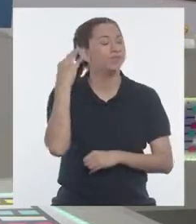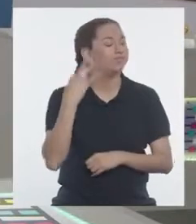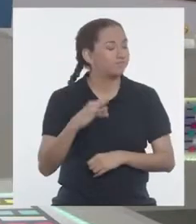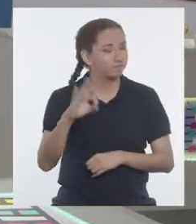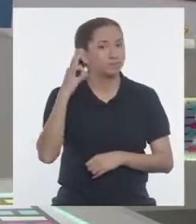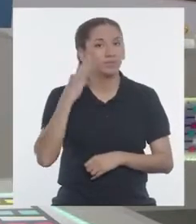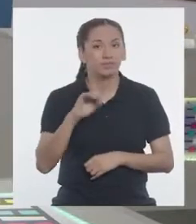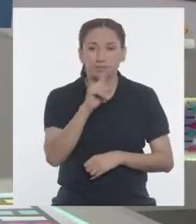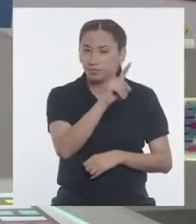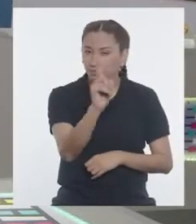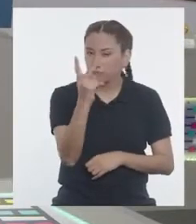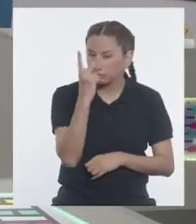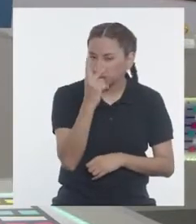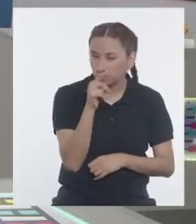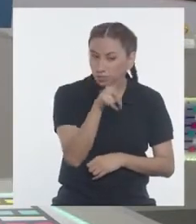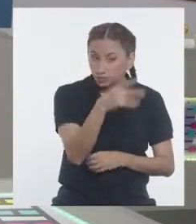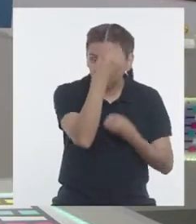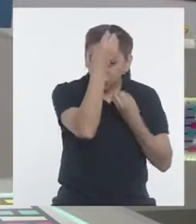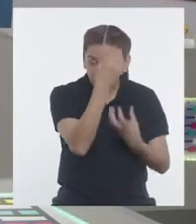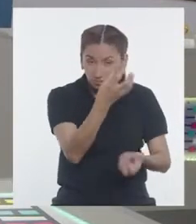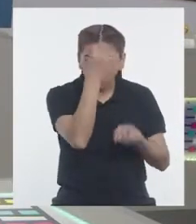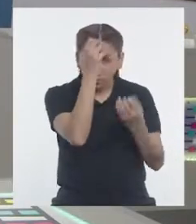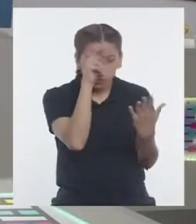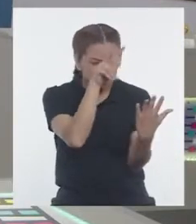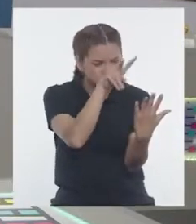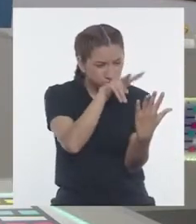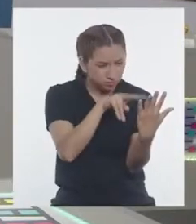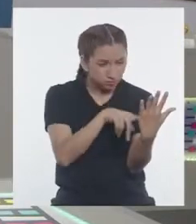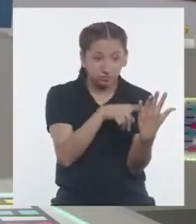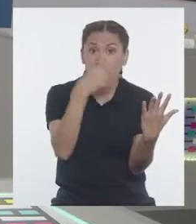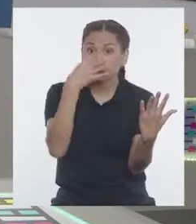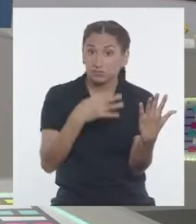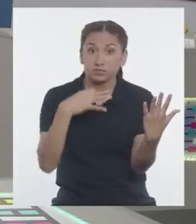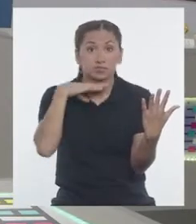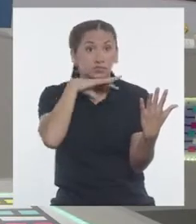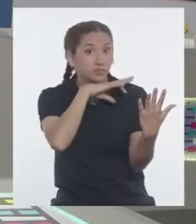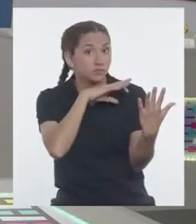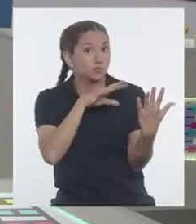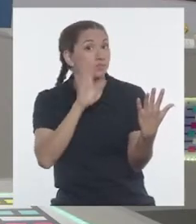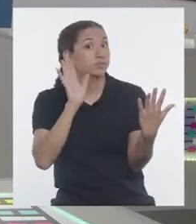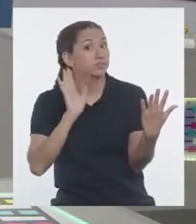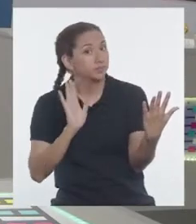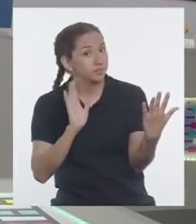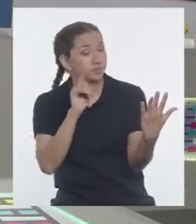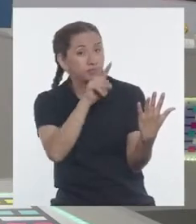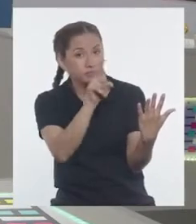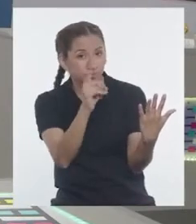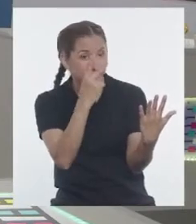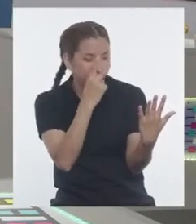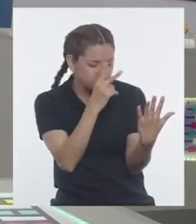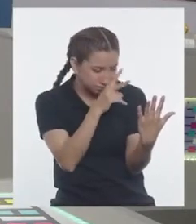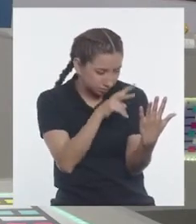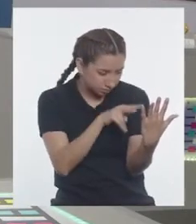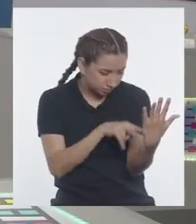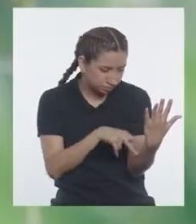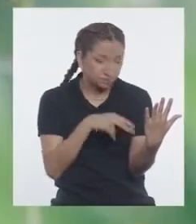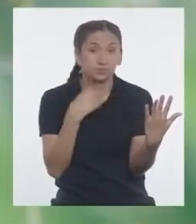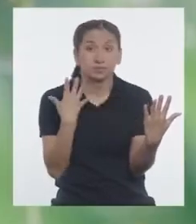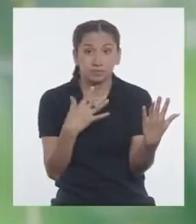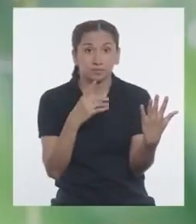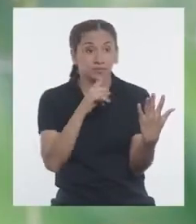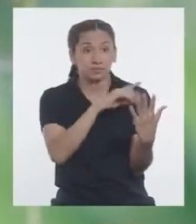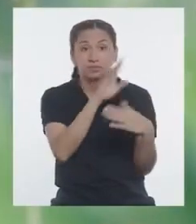siempre verificando la información que encontremos allí, porque no toda es confiable.